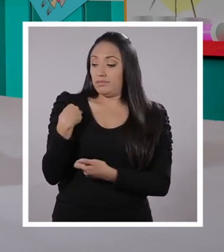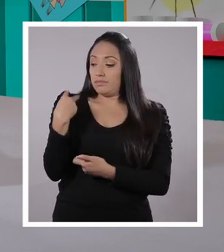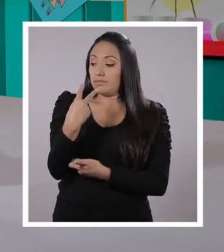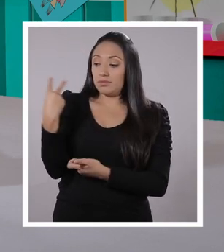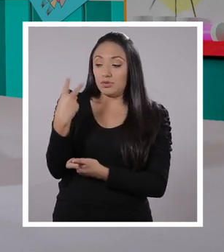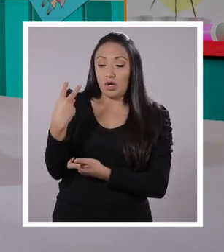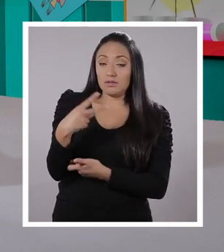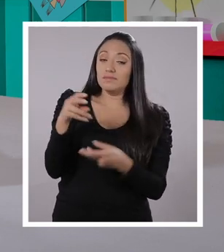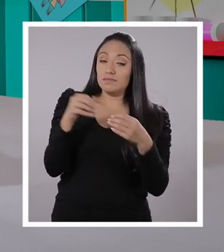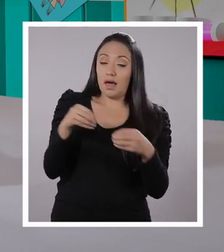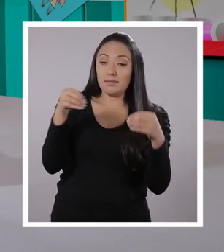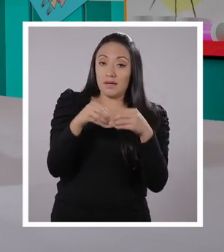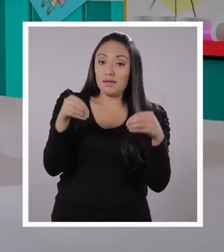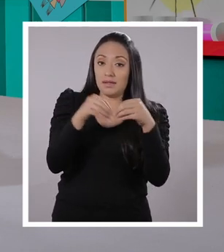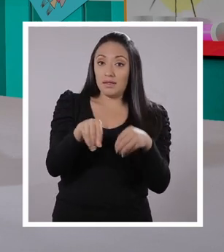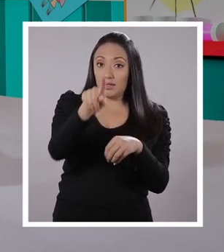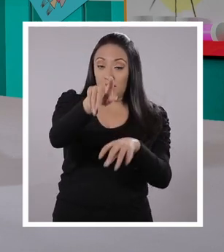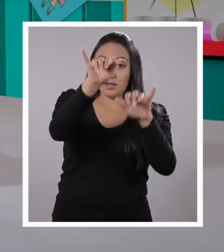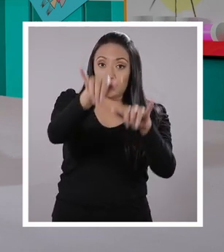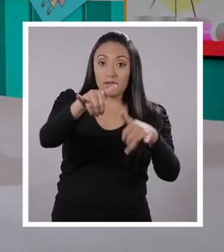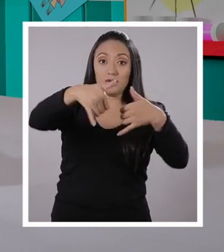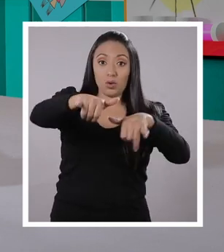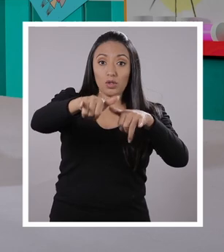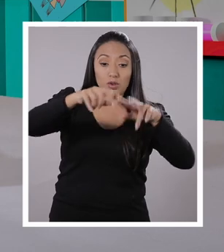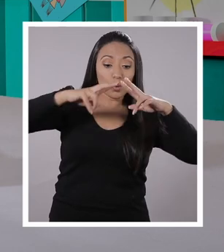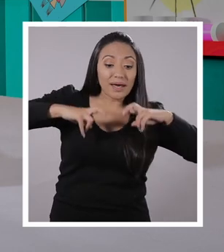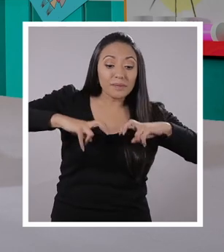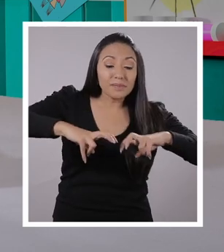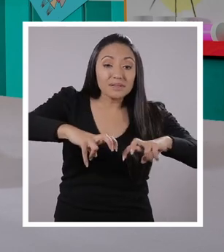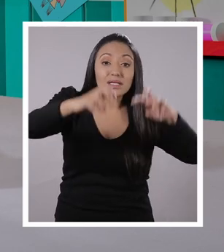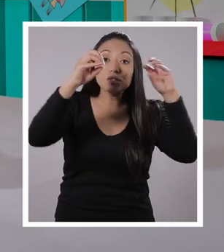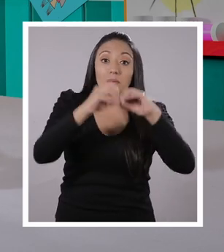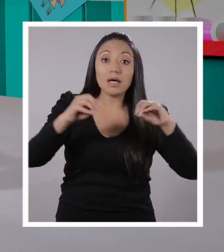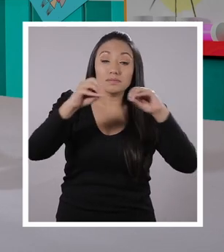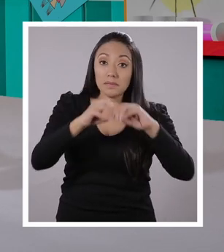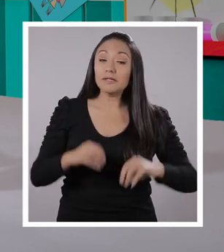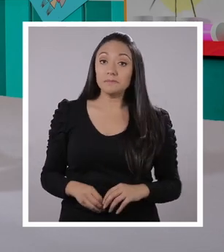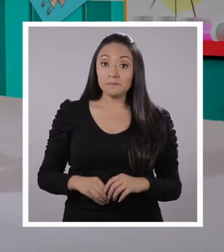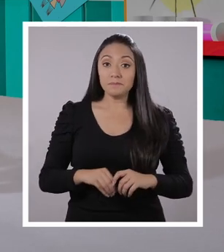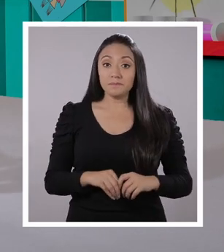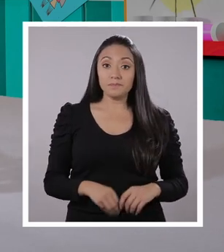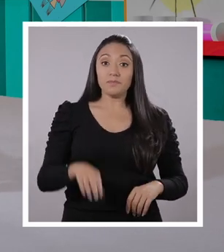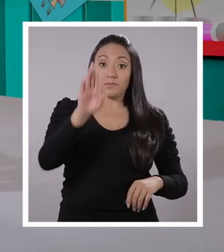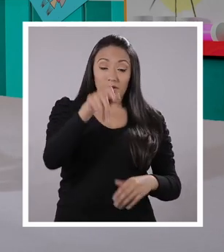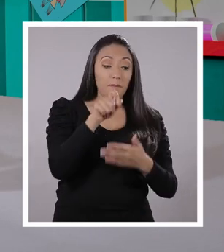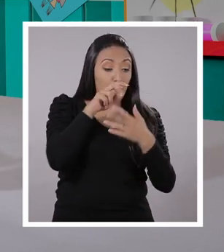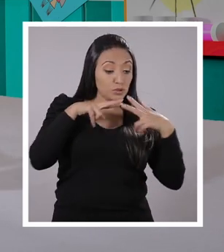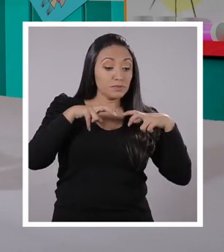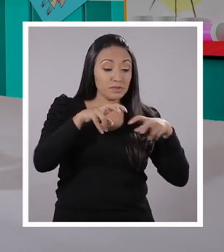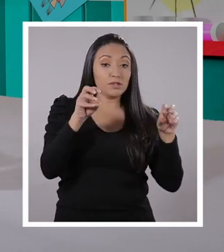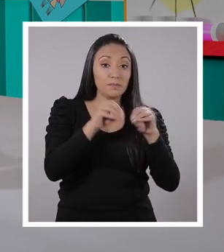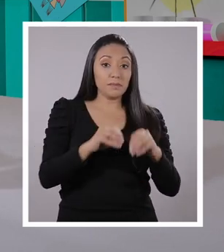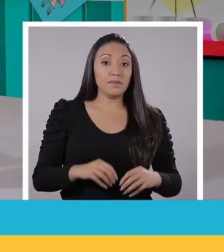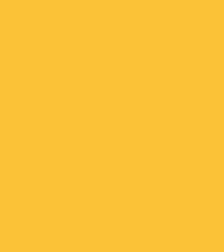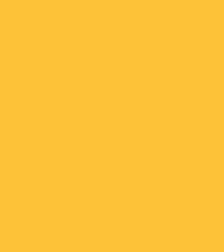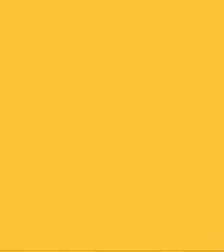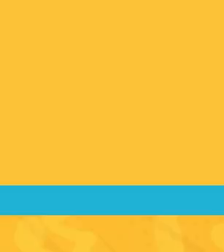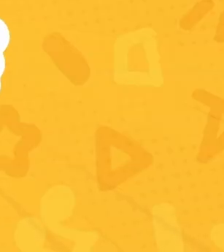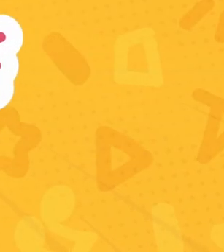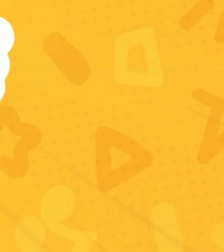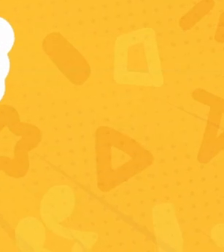a seguir descubriendo más derechos. Ustedes también pueden investigar porque hay más derechos. ¿Ya? Vamos a seguir investigando. El derecho a la vida.